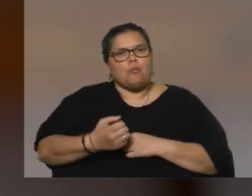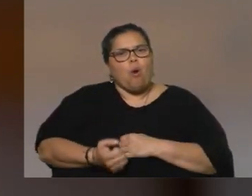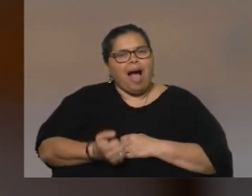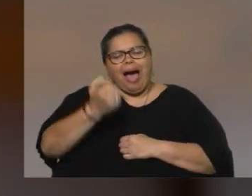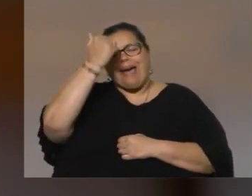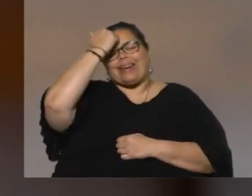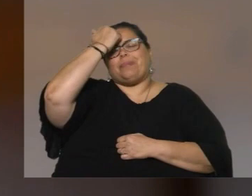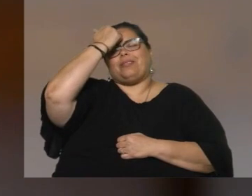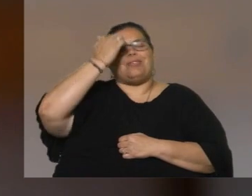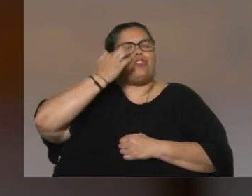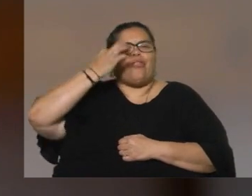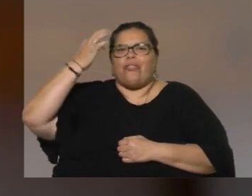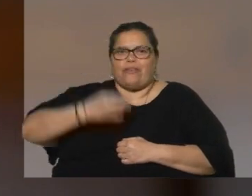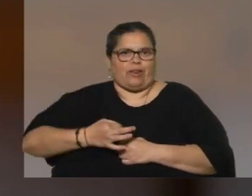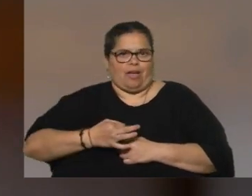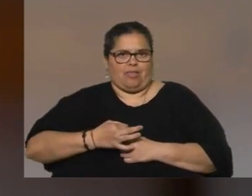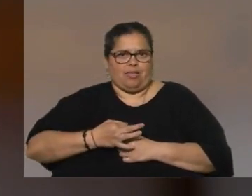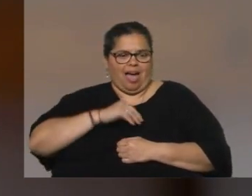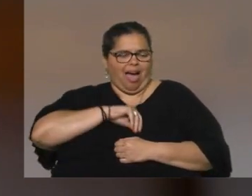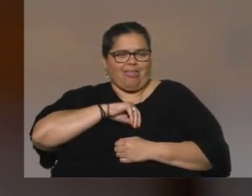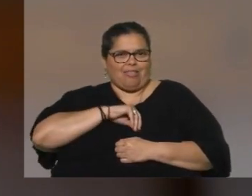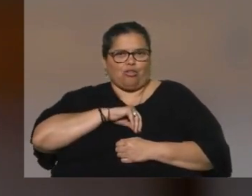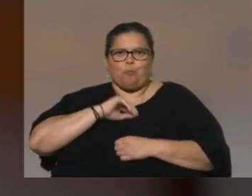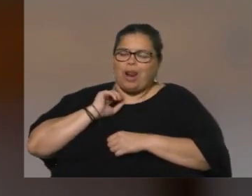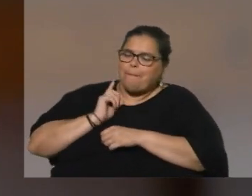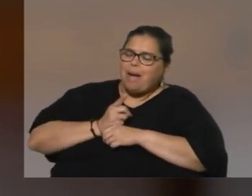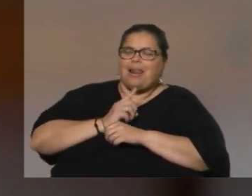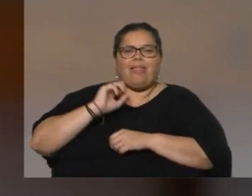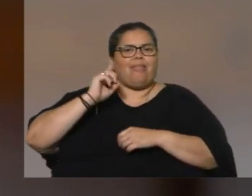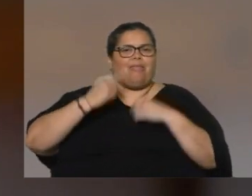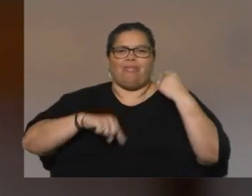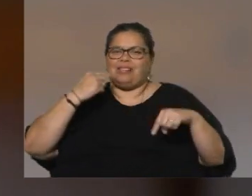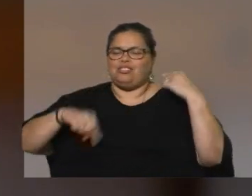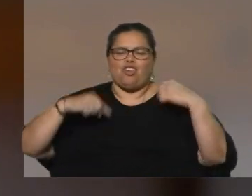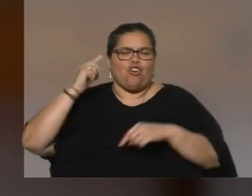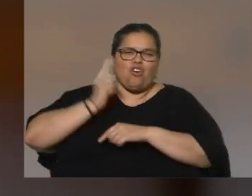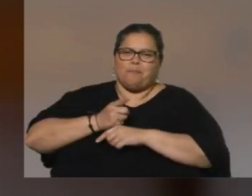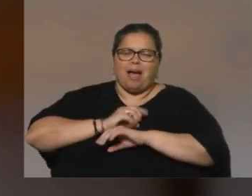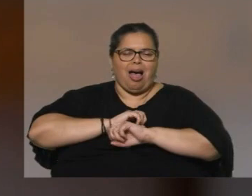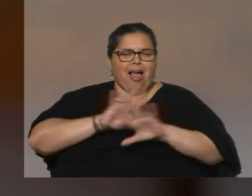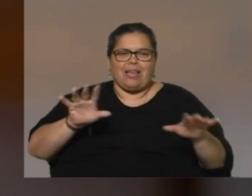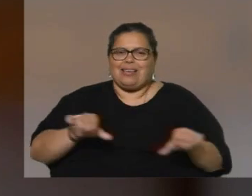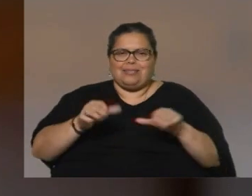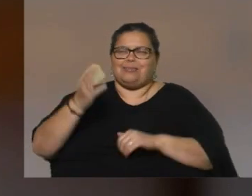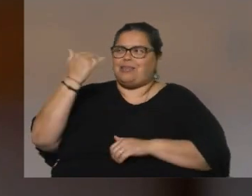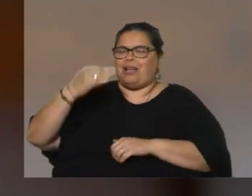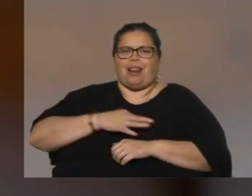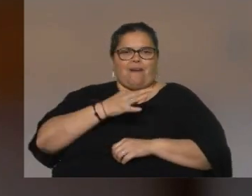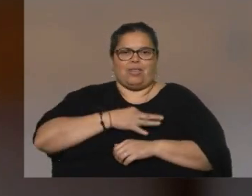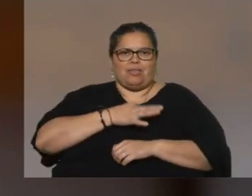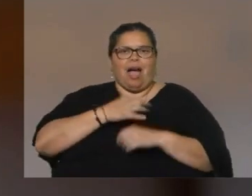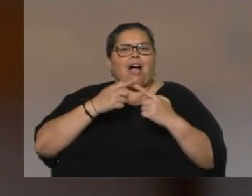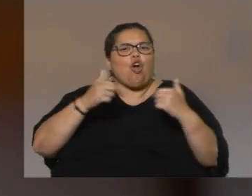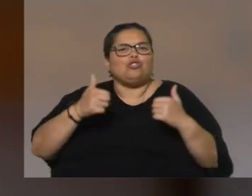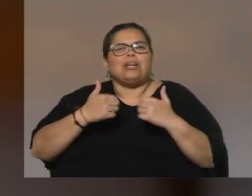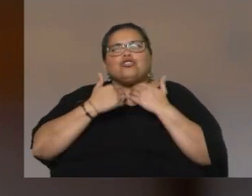corazón por las malas decisiones que tomé en mi vida. Por las cosas que yo no supe manejar,